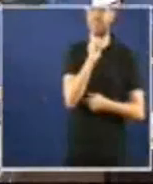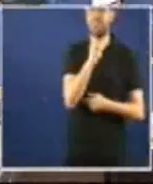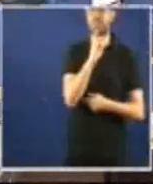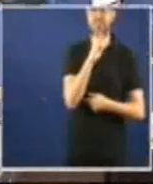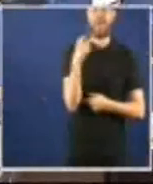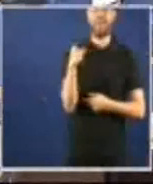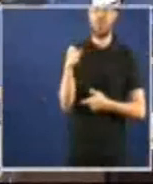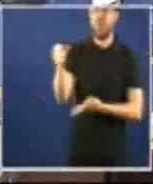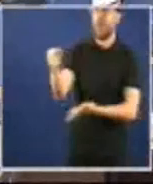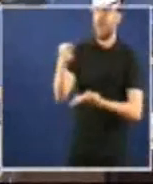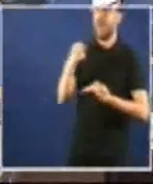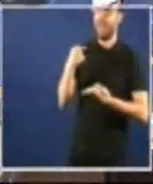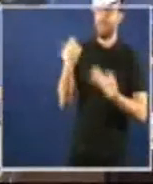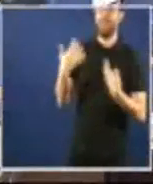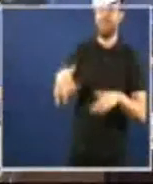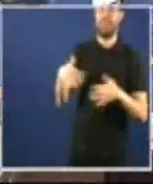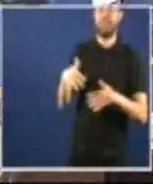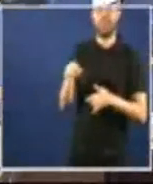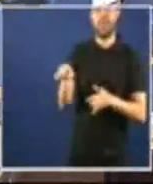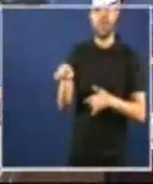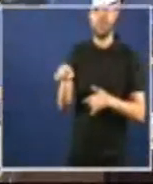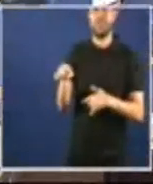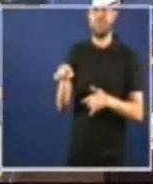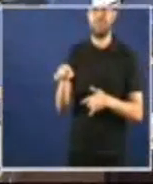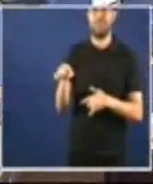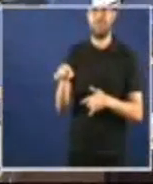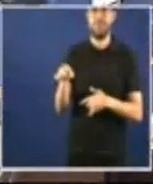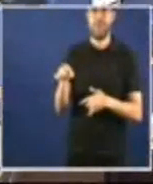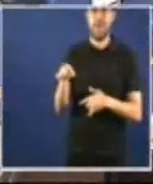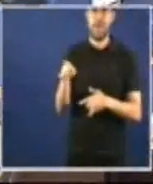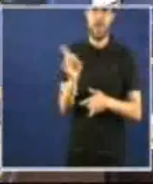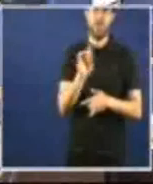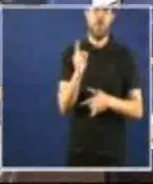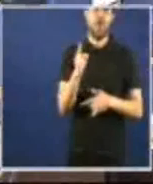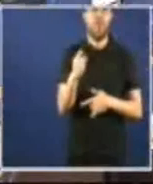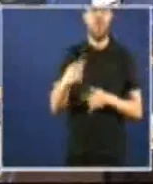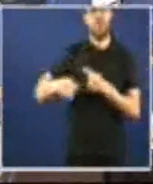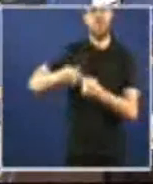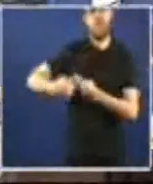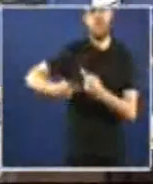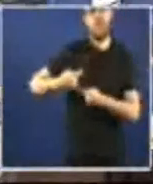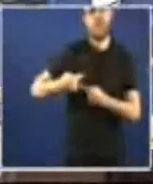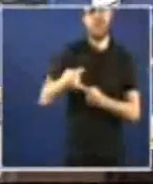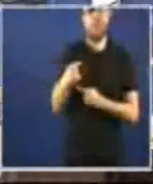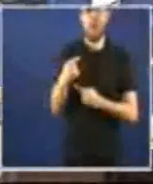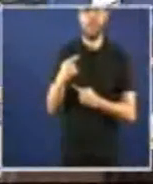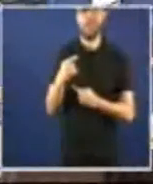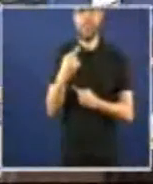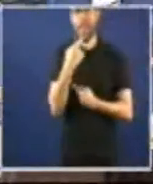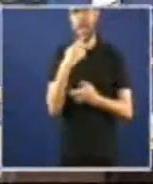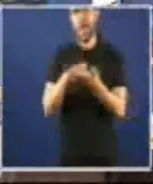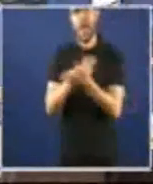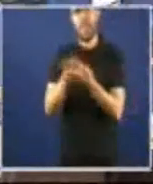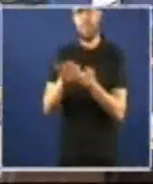herdanza empezoñada e non a da que falsariamente se le hayan acotío o señor Núñez e o PP